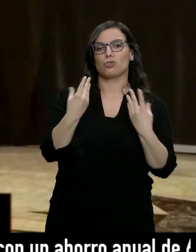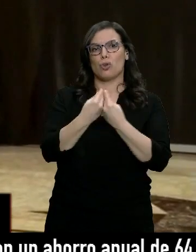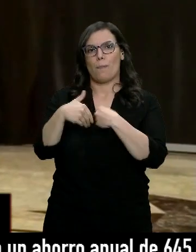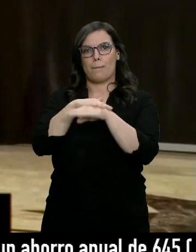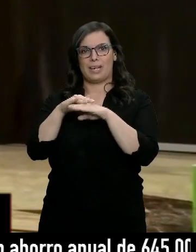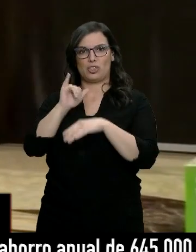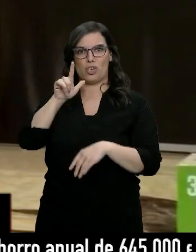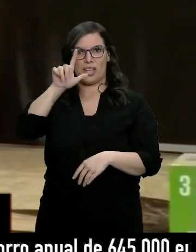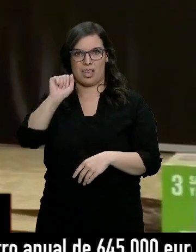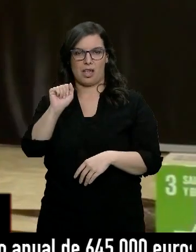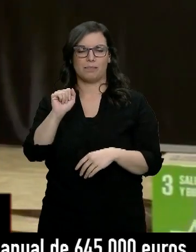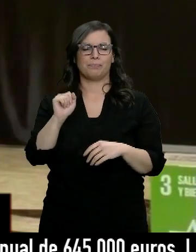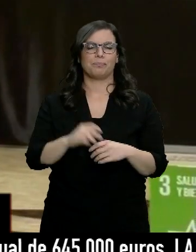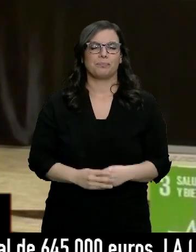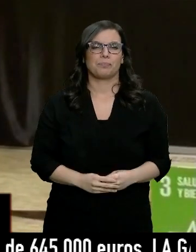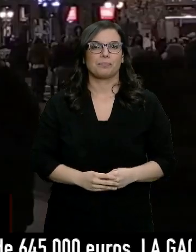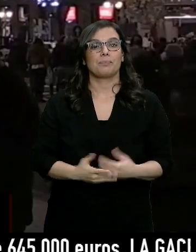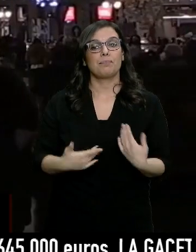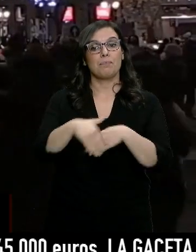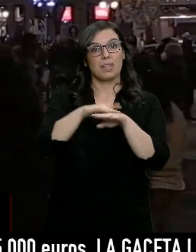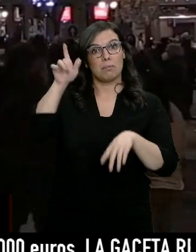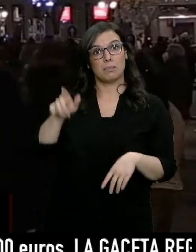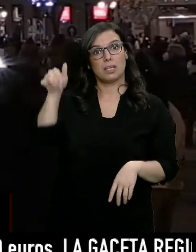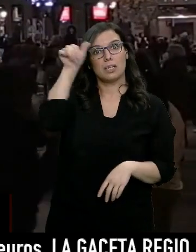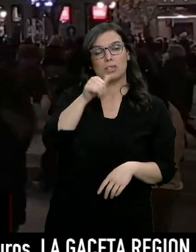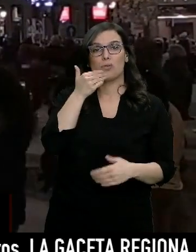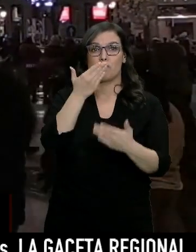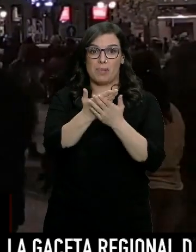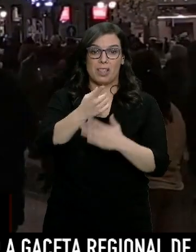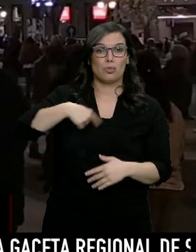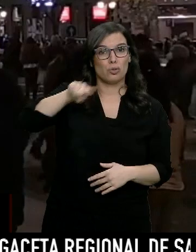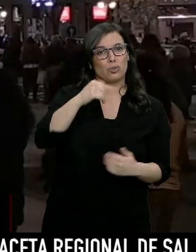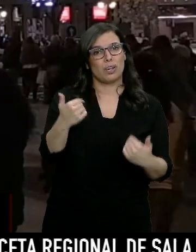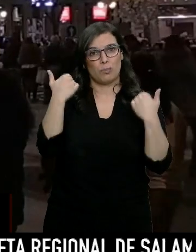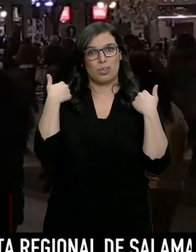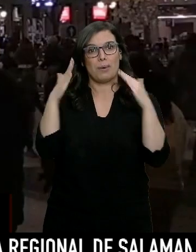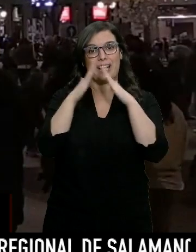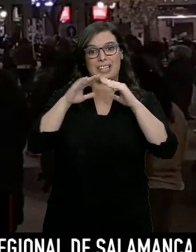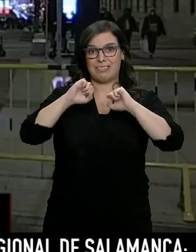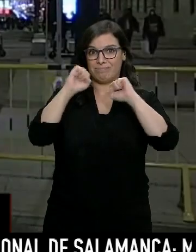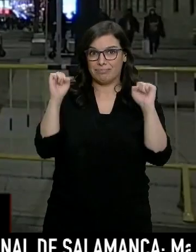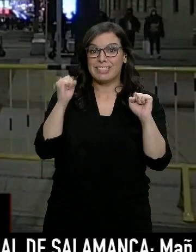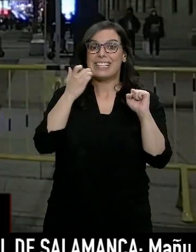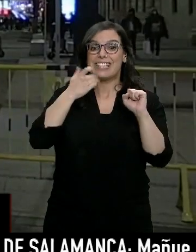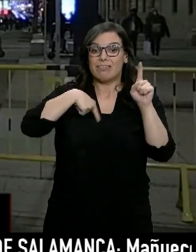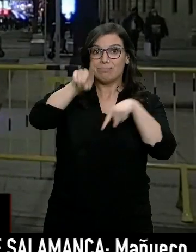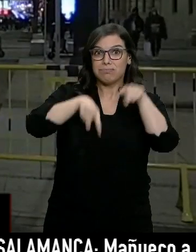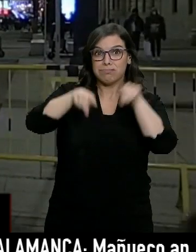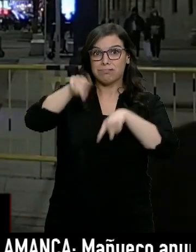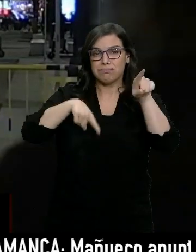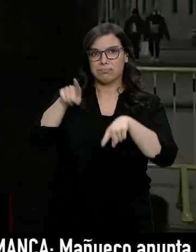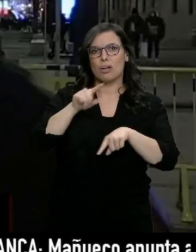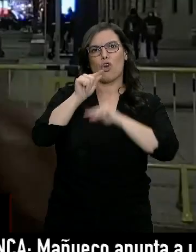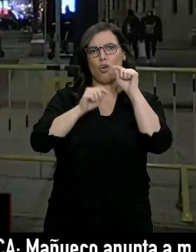Salvador Illa en la Interterritorial de Salud. El ministro ha pedido que nos quedemos en casa porque si aumenta la movilidad, subirán los contagios.